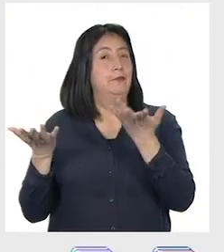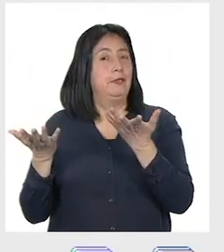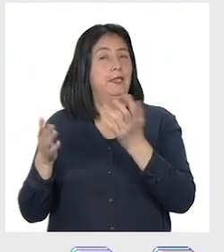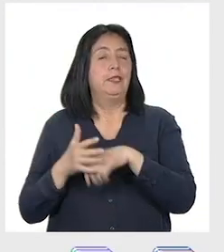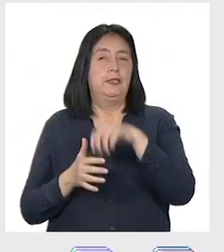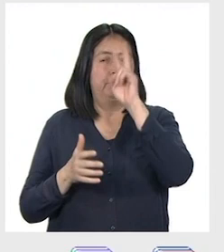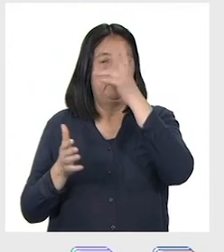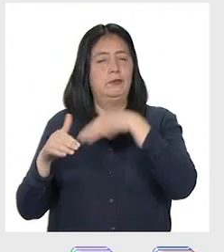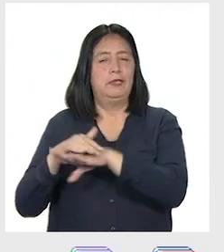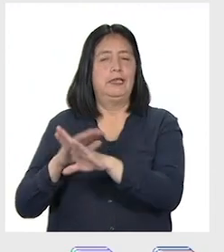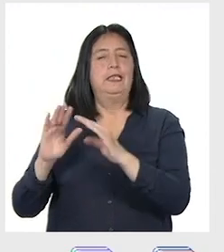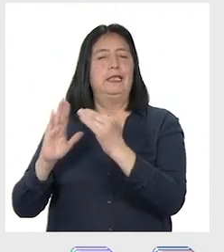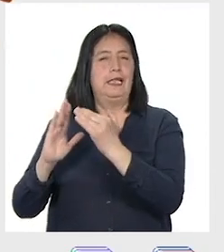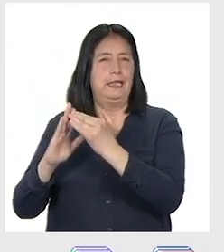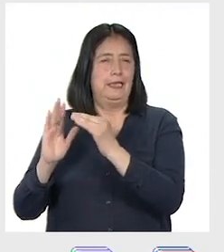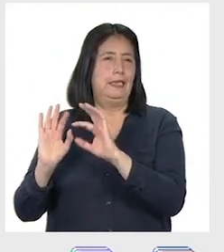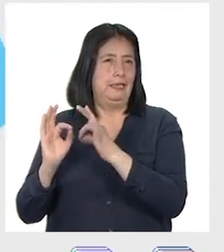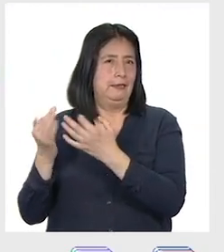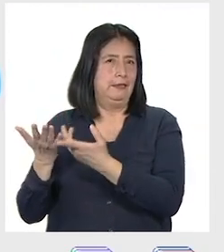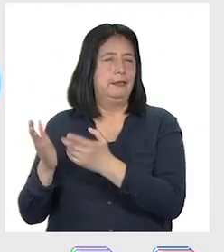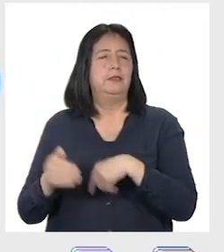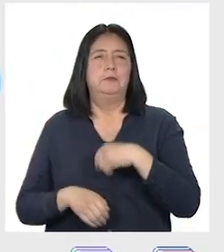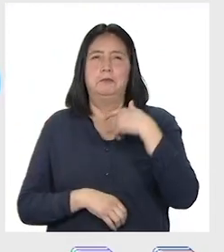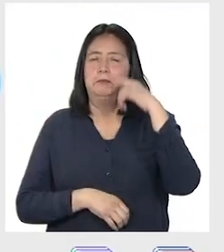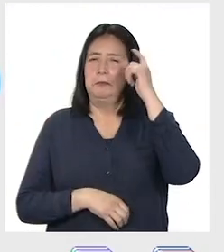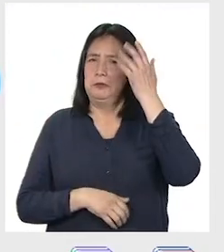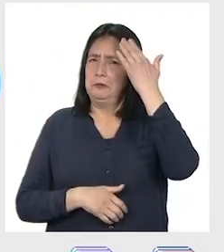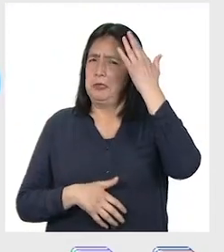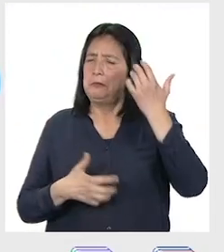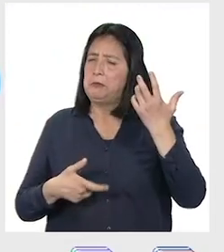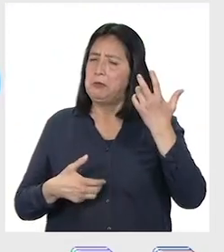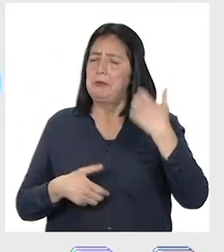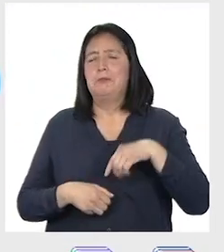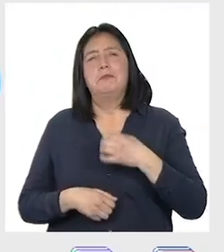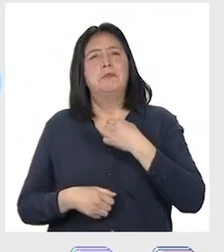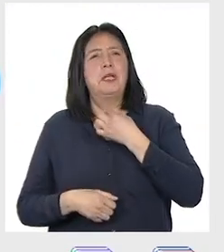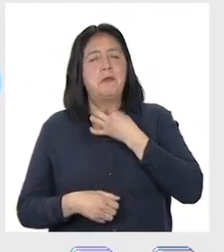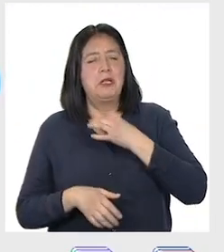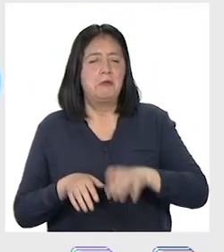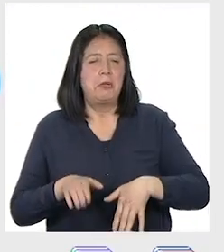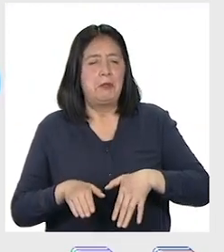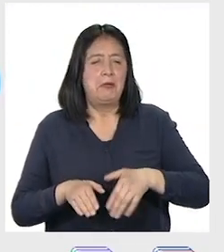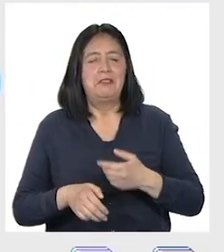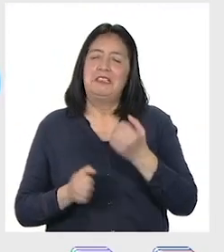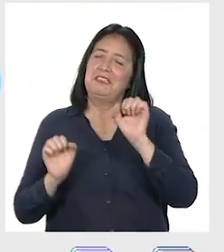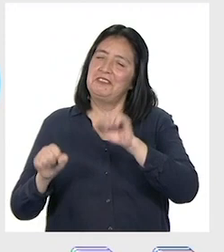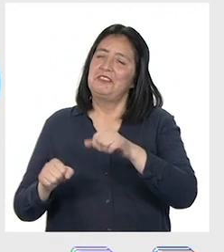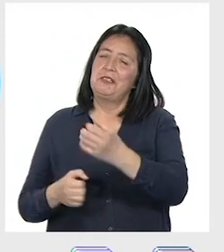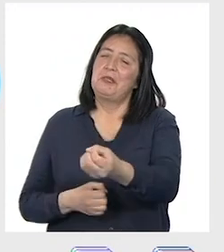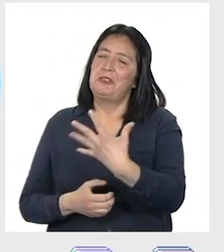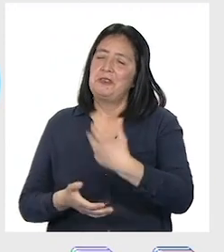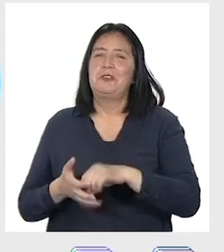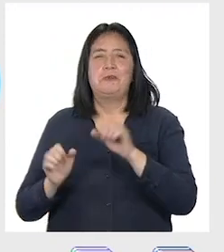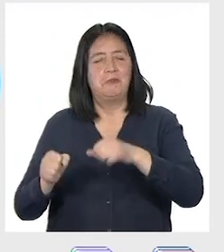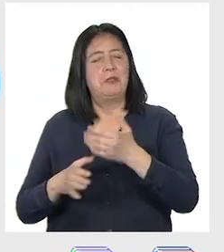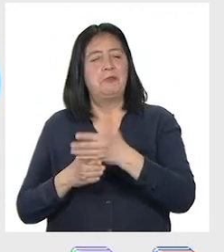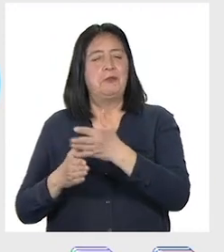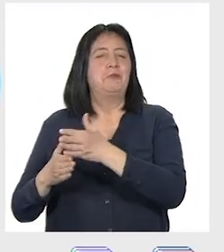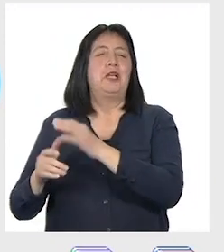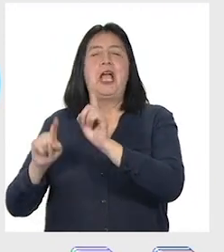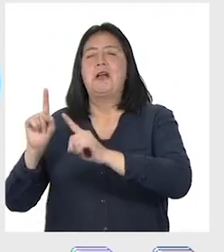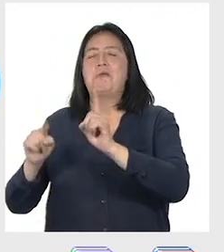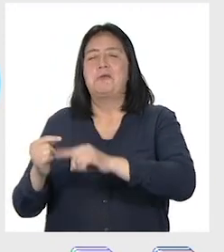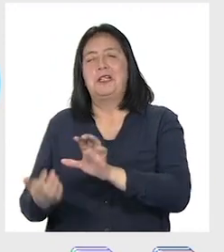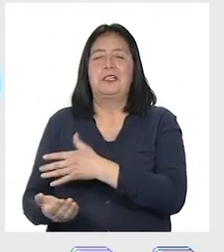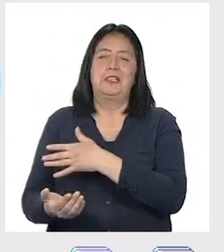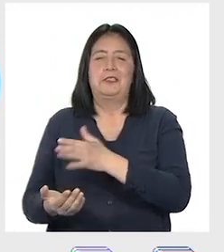fiestas patrias en casa. Mi tío sabe tocar la guitarra y mi abuelito el cajón. Así que han dicho que van a compartir algunas